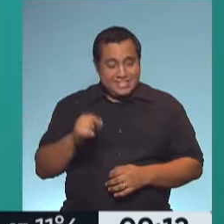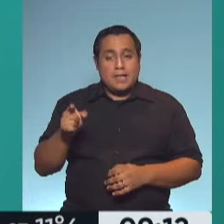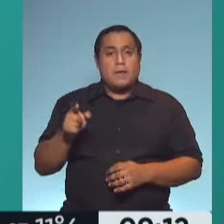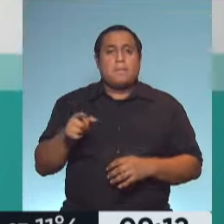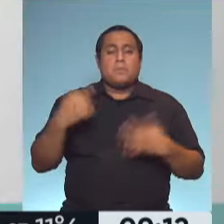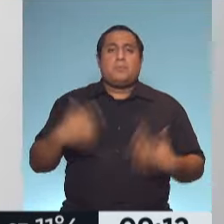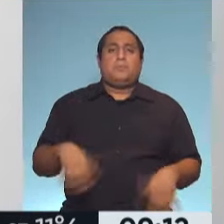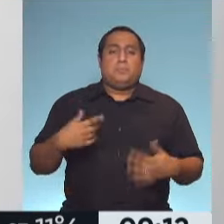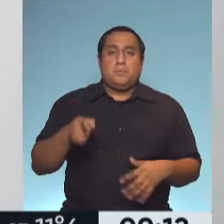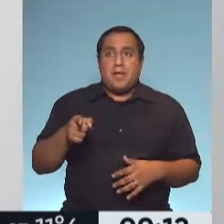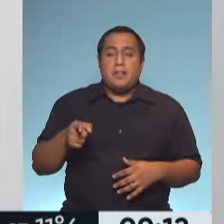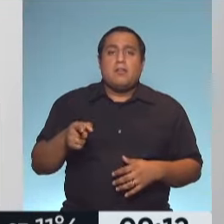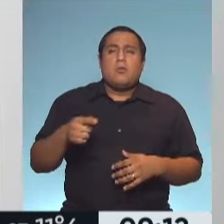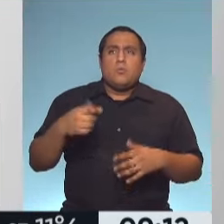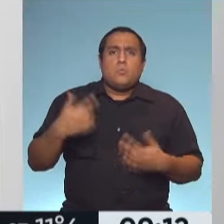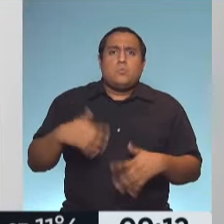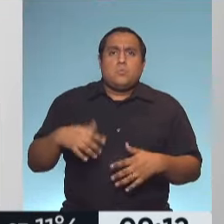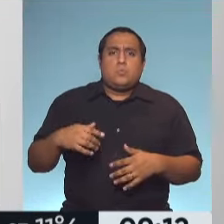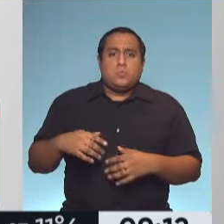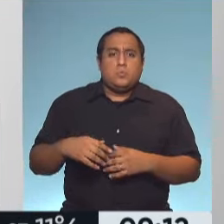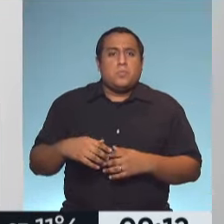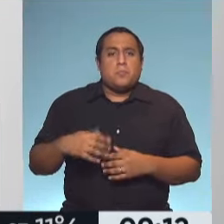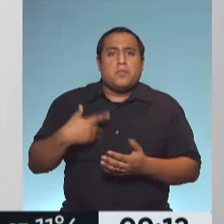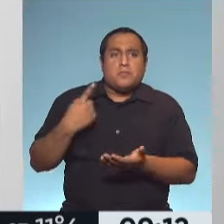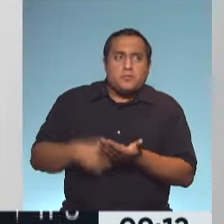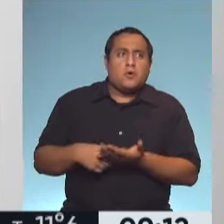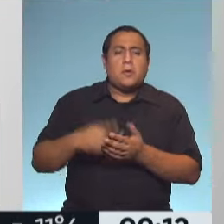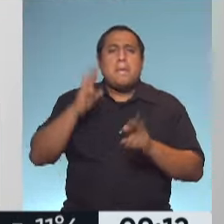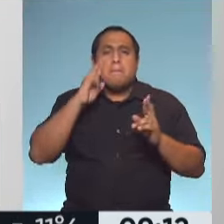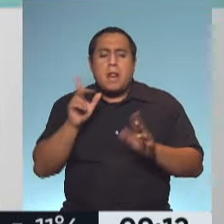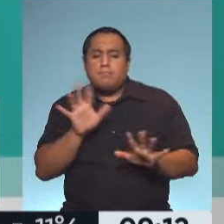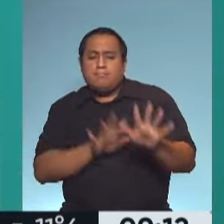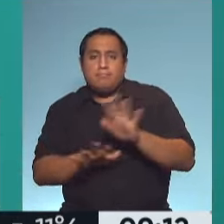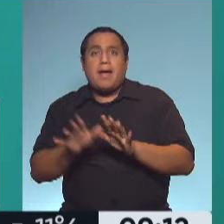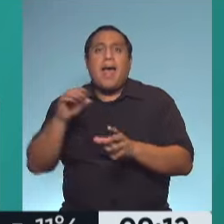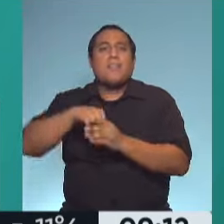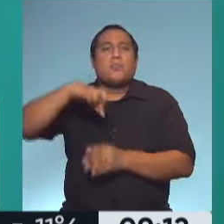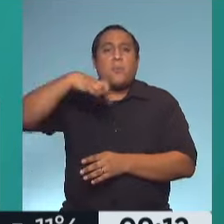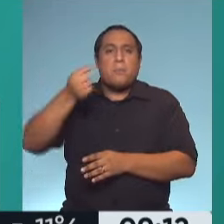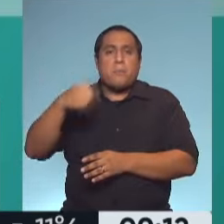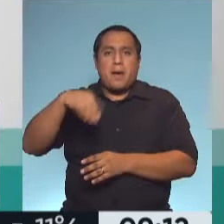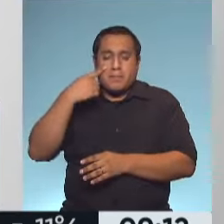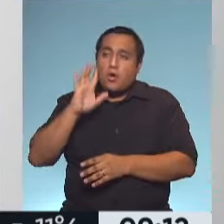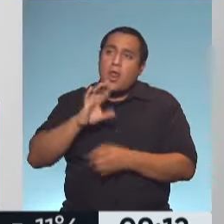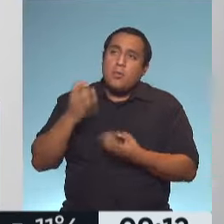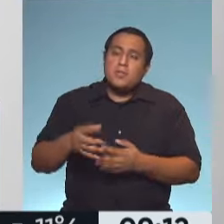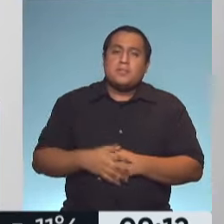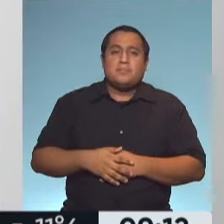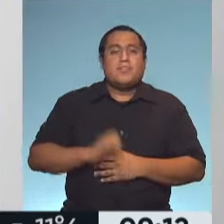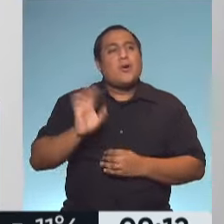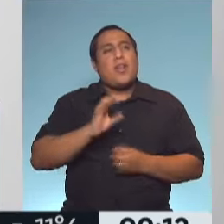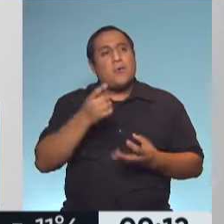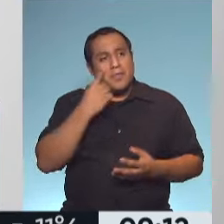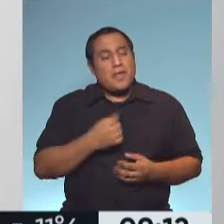se ocupa de llevar adelante muchísimas políticas y estrategias desde PAMI. ¿Cómo te va, Martín? Muy buenos días,